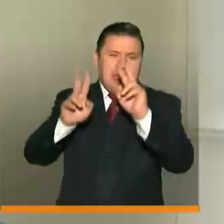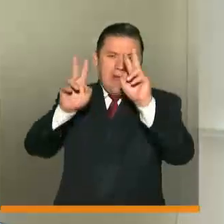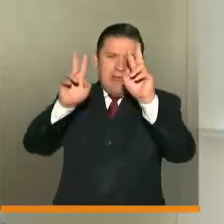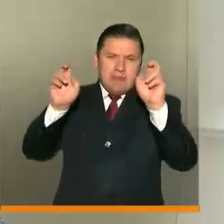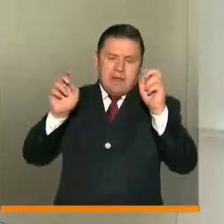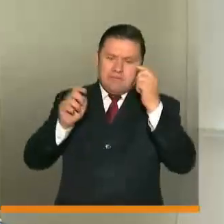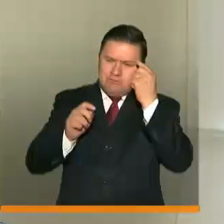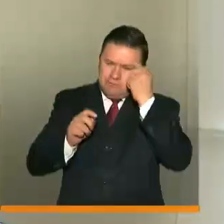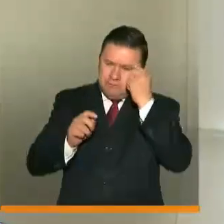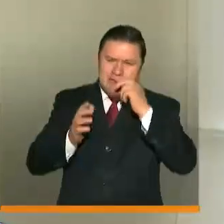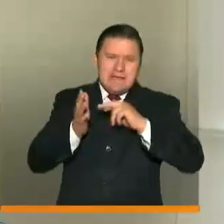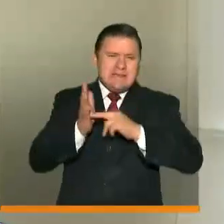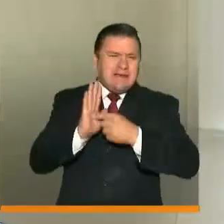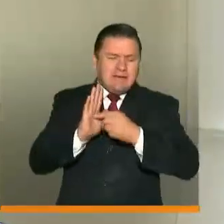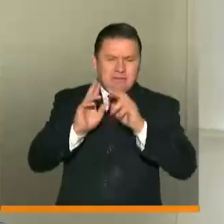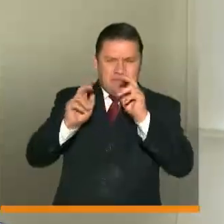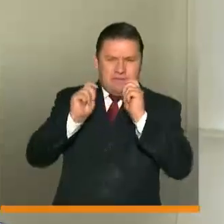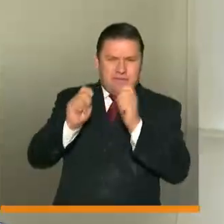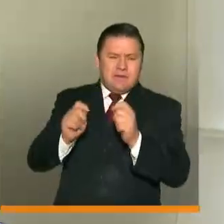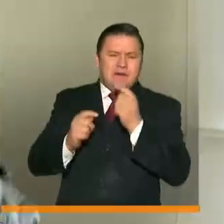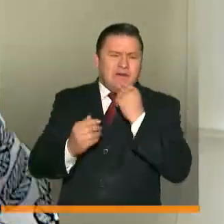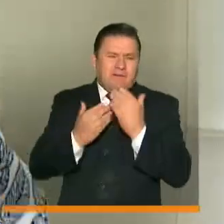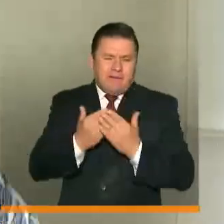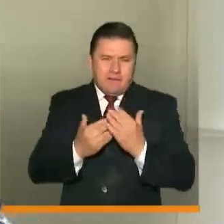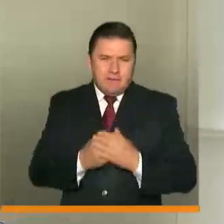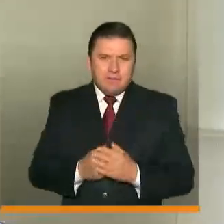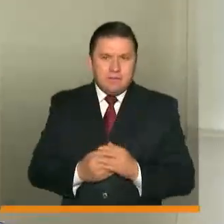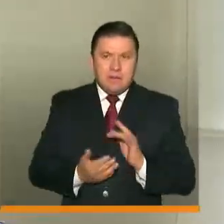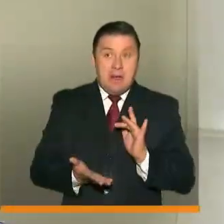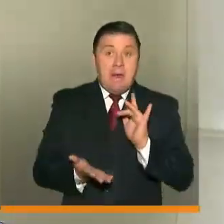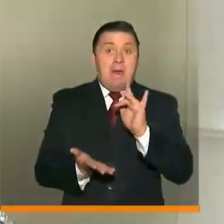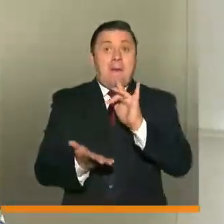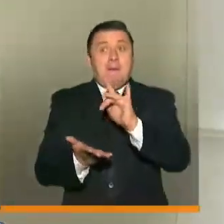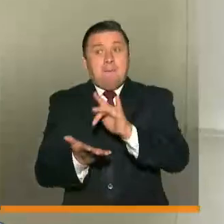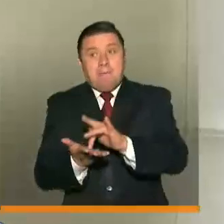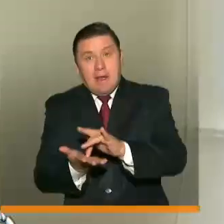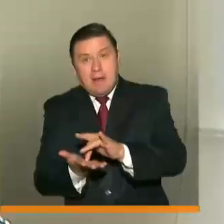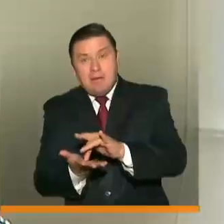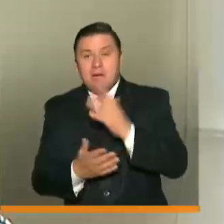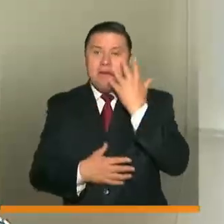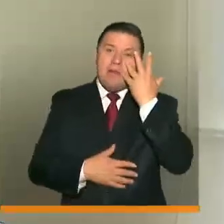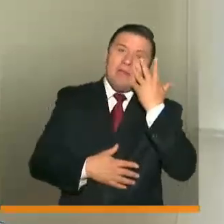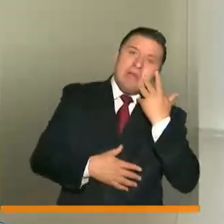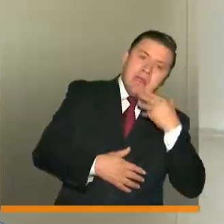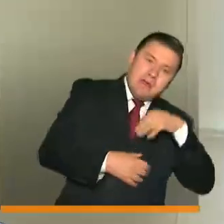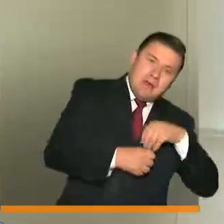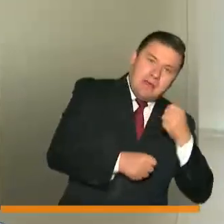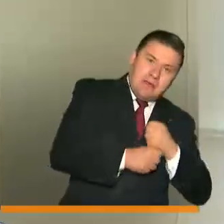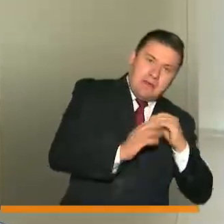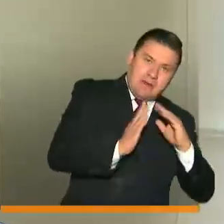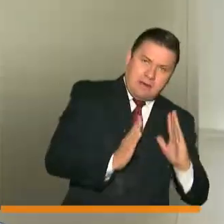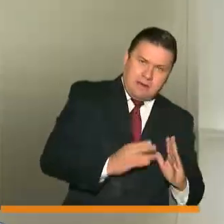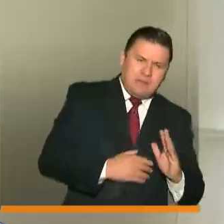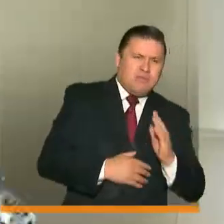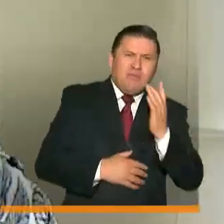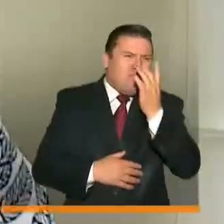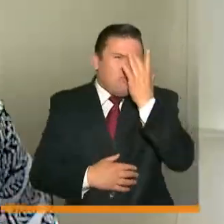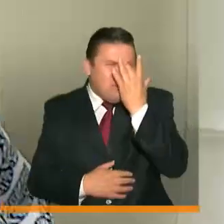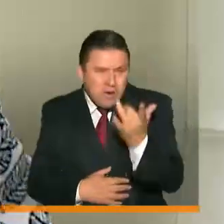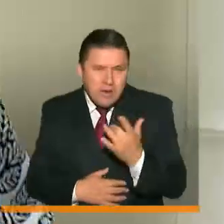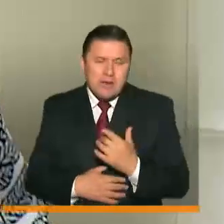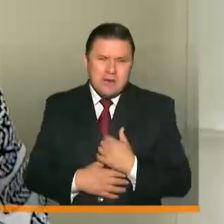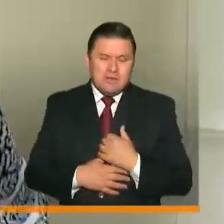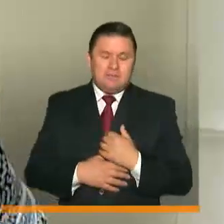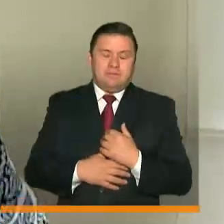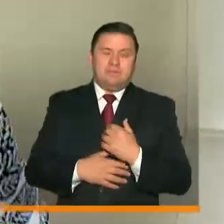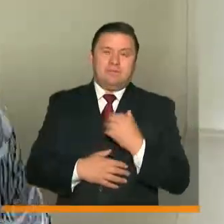es un modelo que significa en términos muy sencillos, presencialidad y algunos días de trabajo en casa. Y ustedes se preguntarán por qué, porque